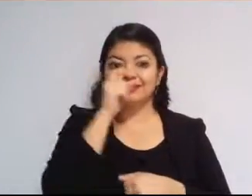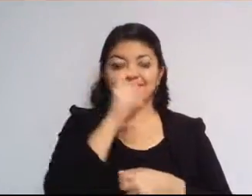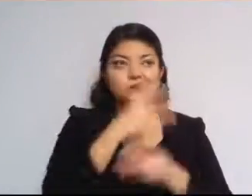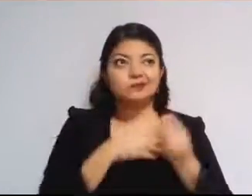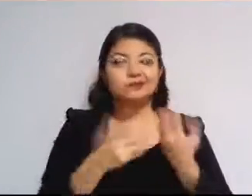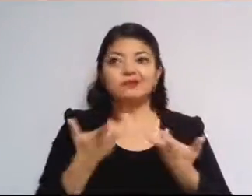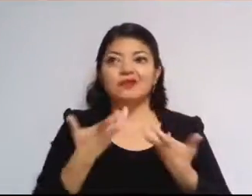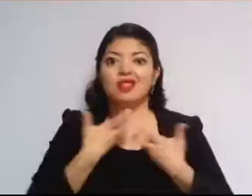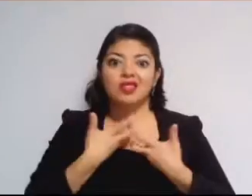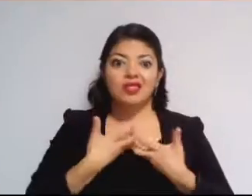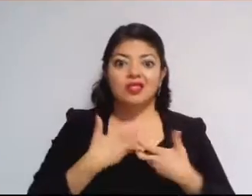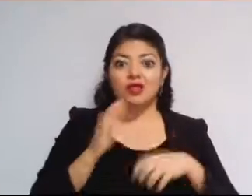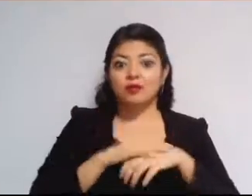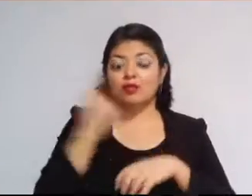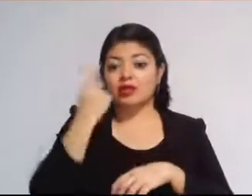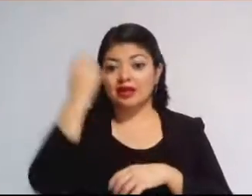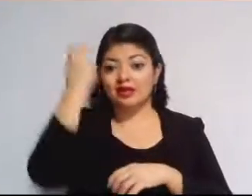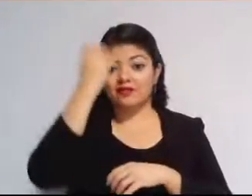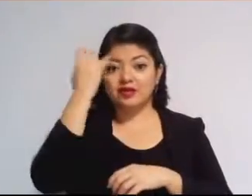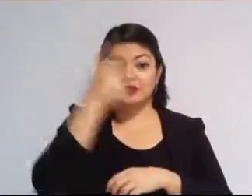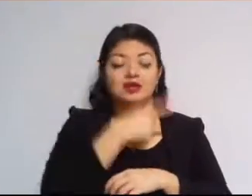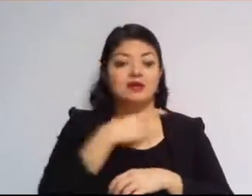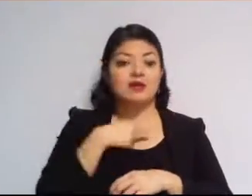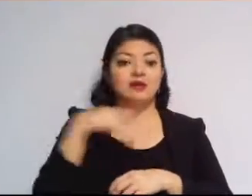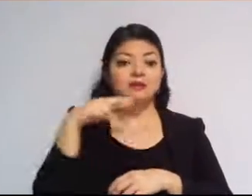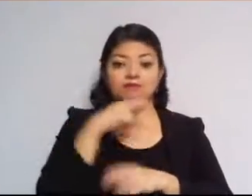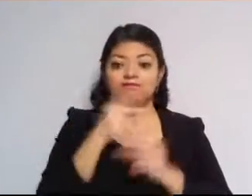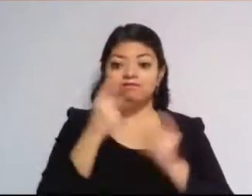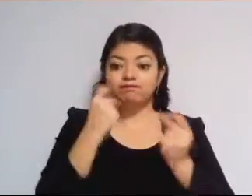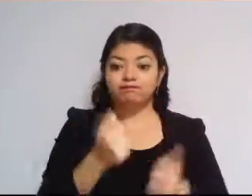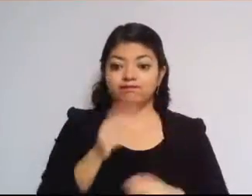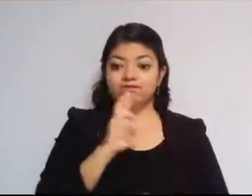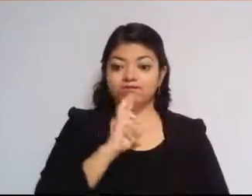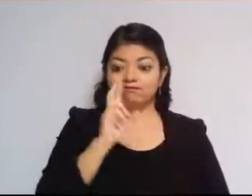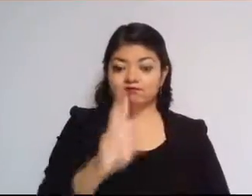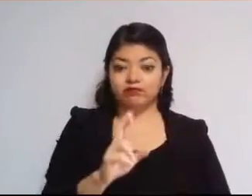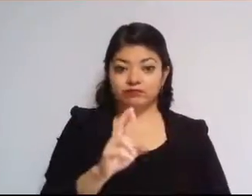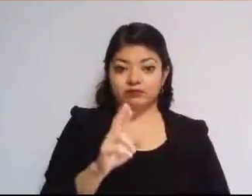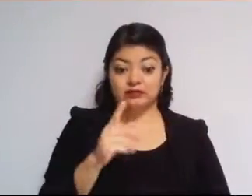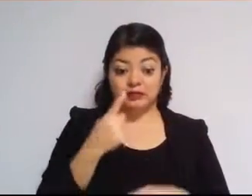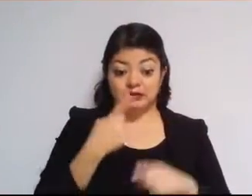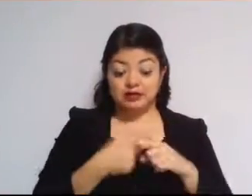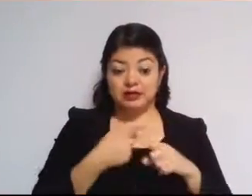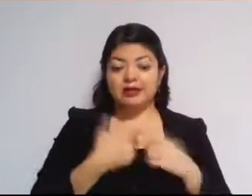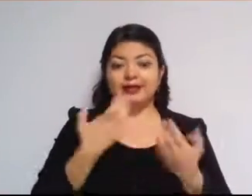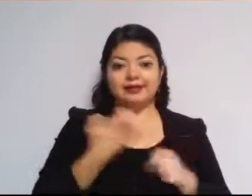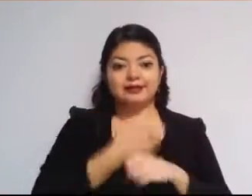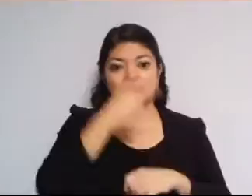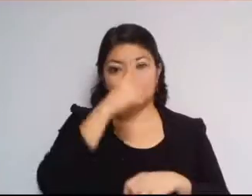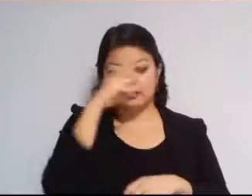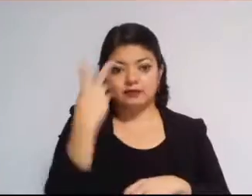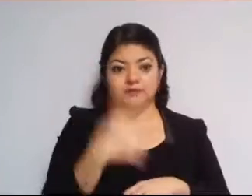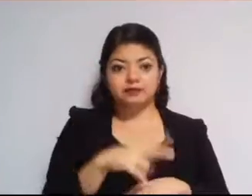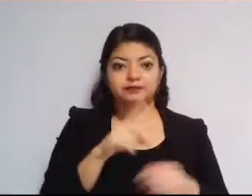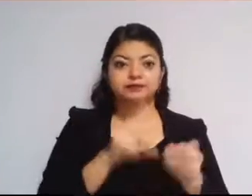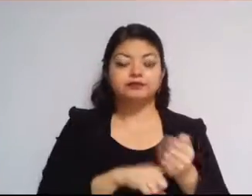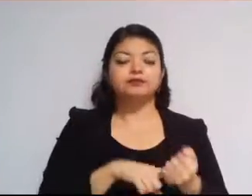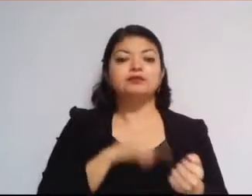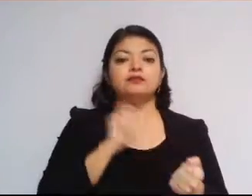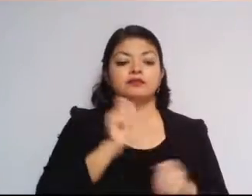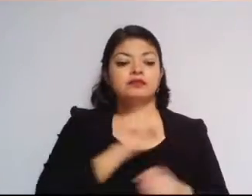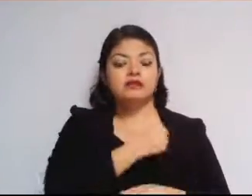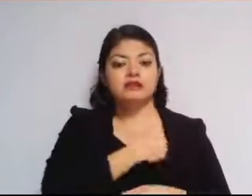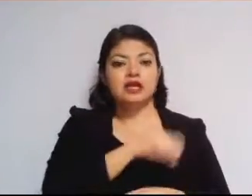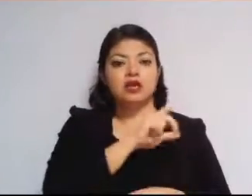lleva a reflexionar que debemos dar una respuesta y esperanza de vida para quien en el Estado de México padece una situación que vulnera su salud y